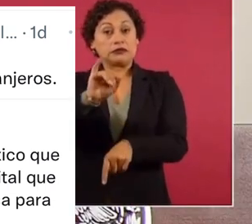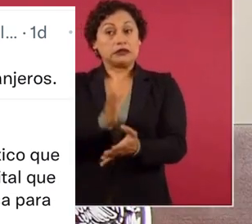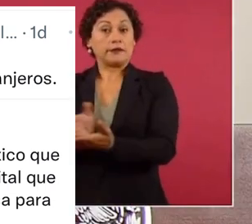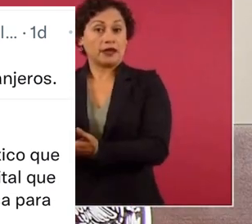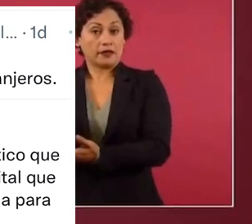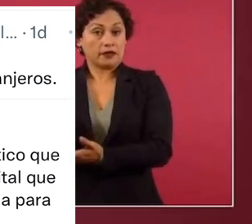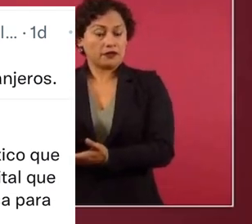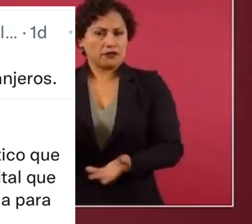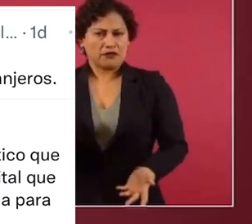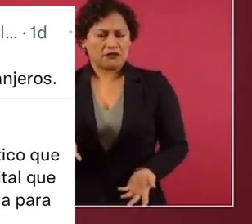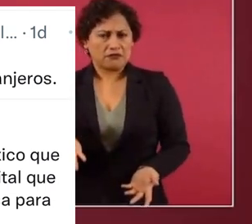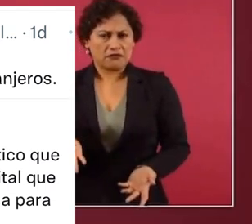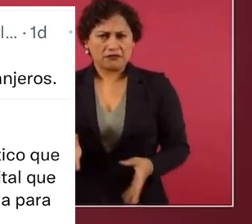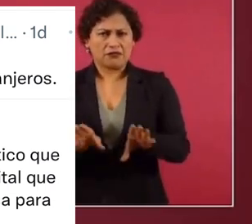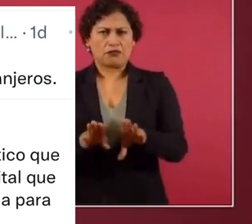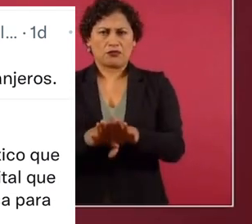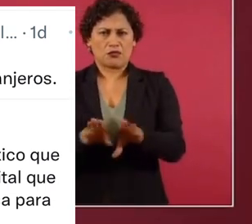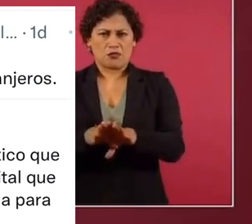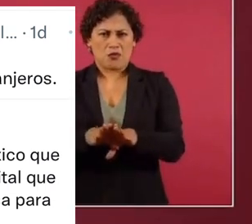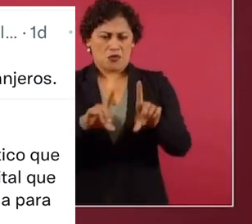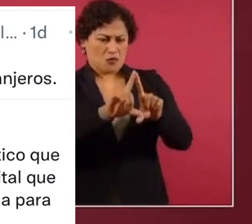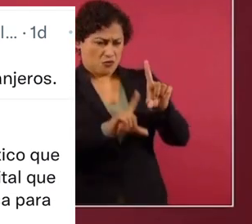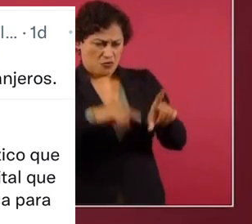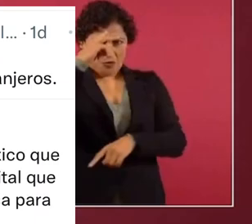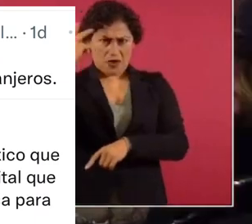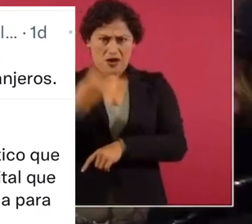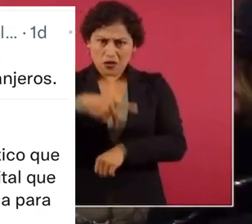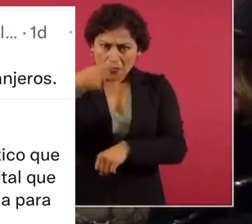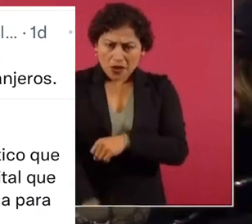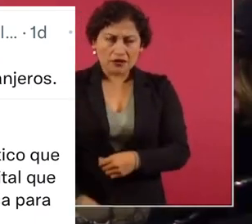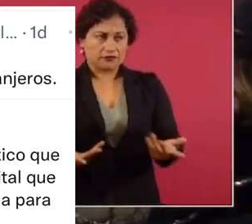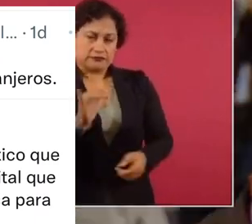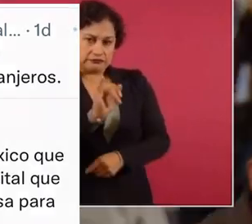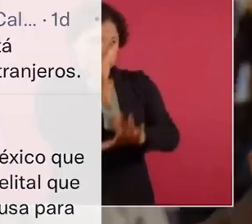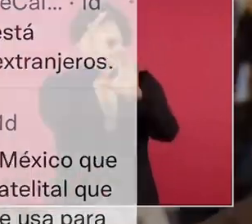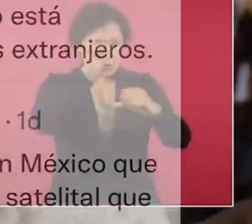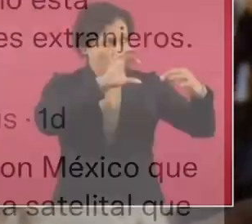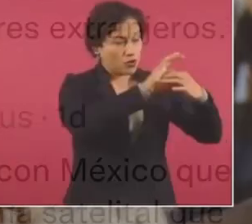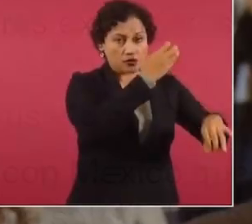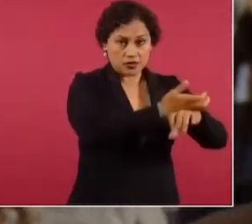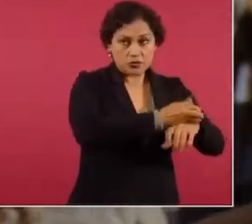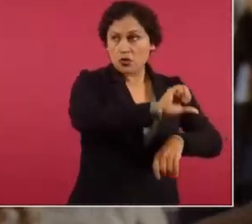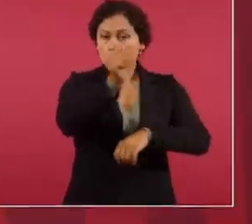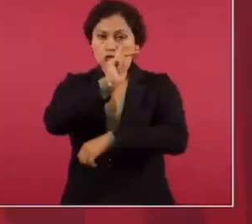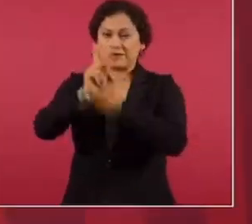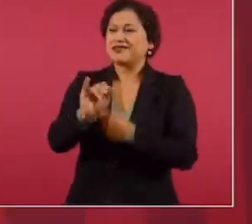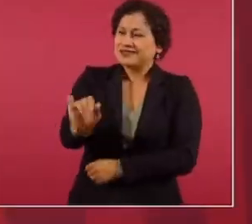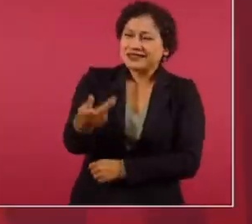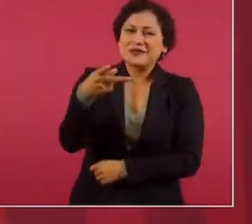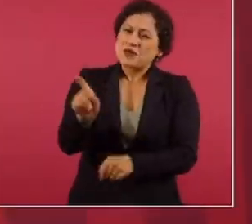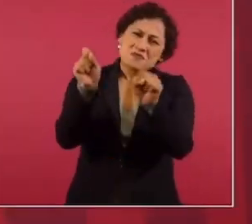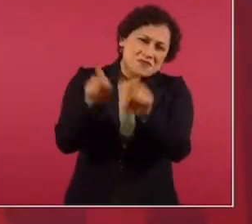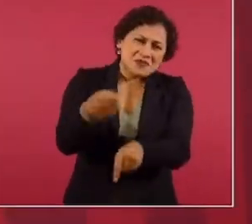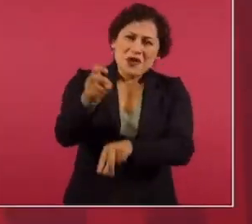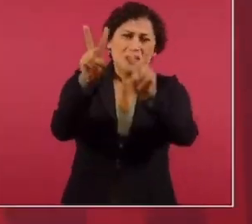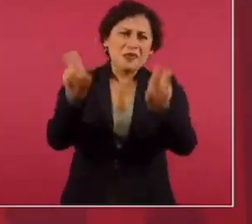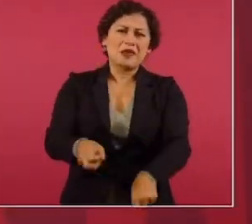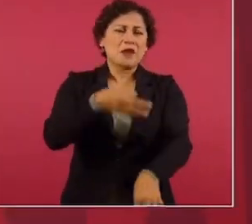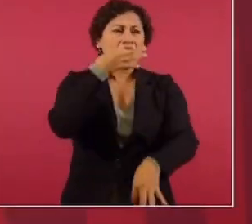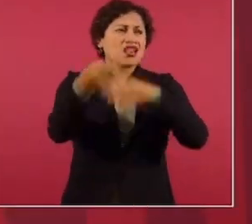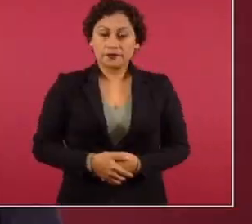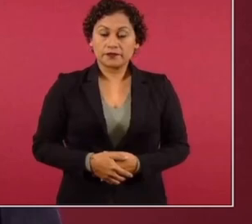y que se está comprometiendo la soberanía de México. Cuando son acuerdos que se han firmado también con Estados Unidos y con otros países. Pero es parte de lo mismo. sea, es politiquería,